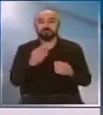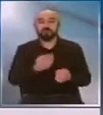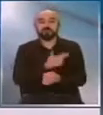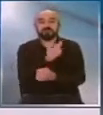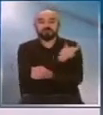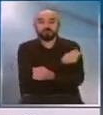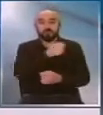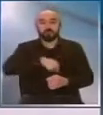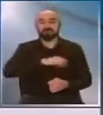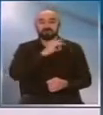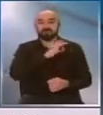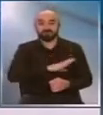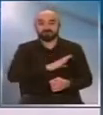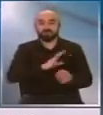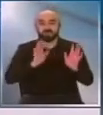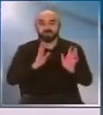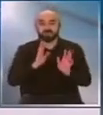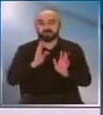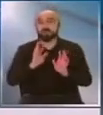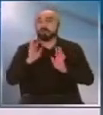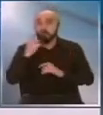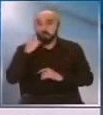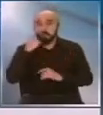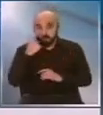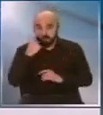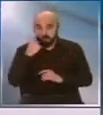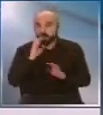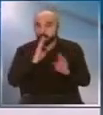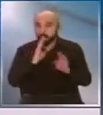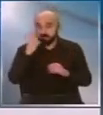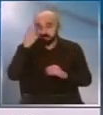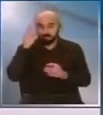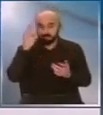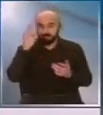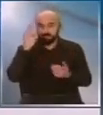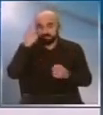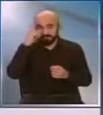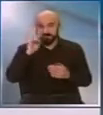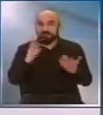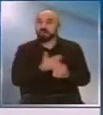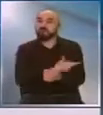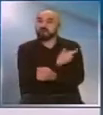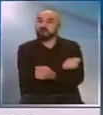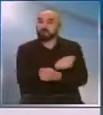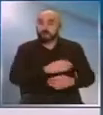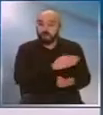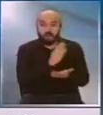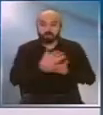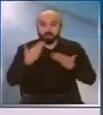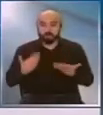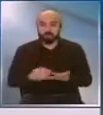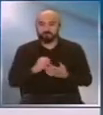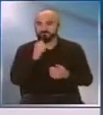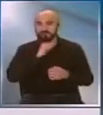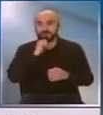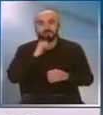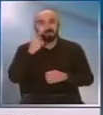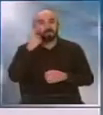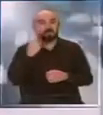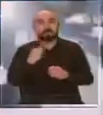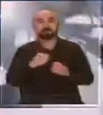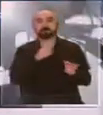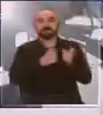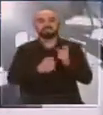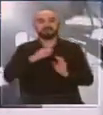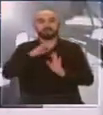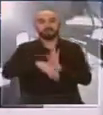Chile, pero ojo, hay un hecho bien importante. Las vacunas hasta el momento no han sido aprobadas en pacientes menores de 18